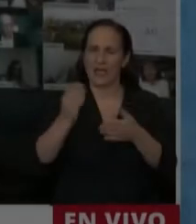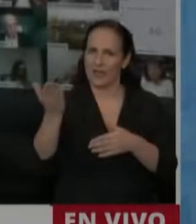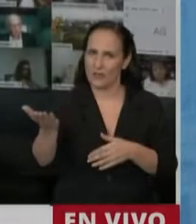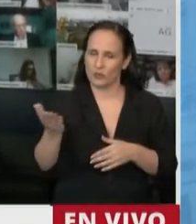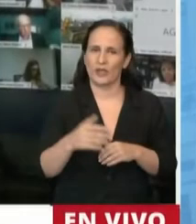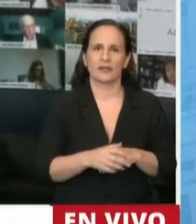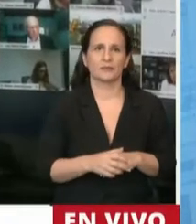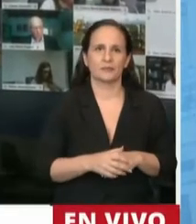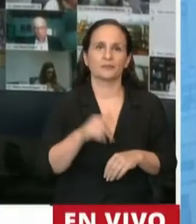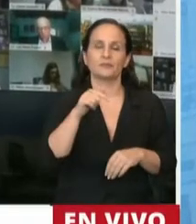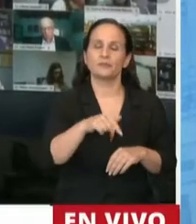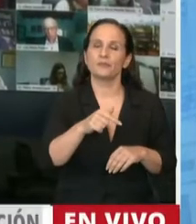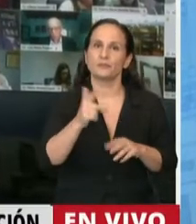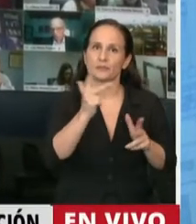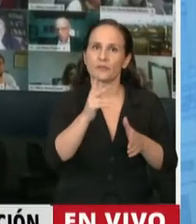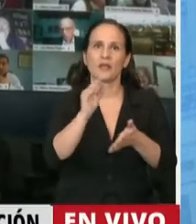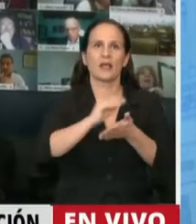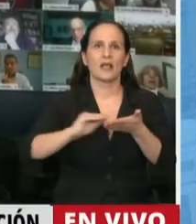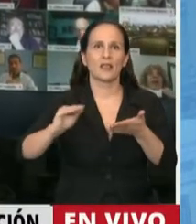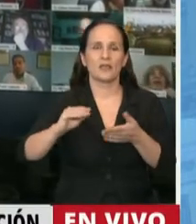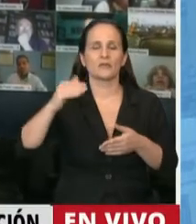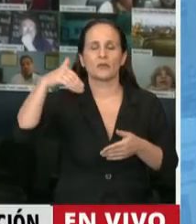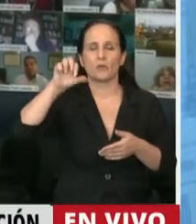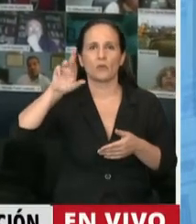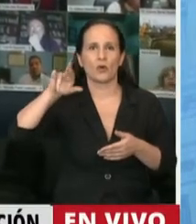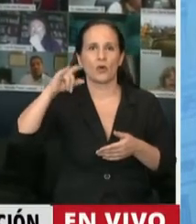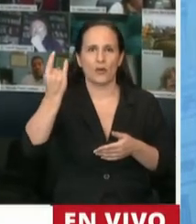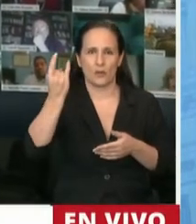Tiene para una observación la palabra la diputada Cecilia Moró.